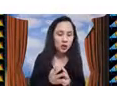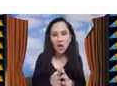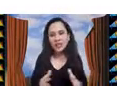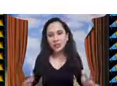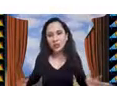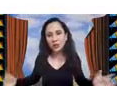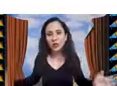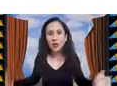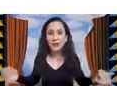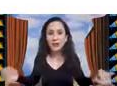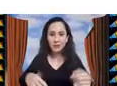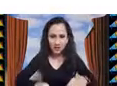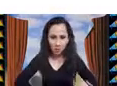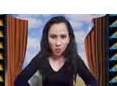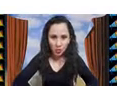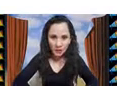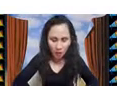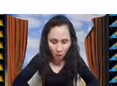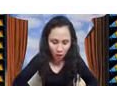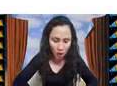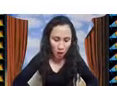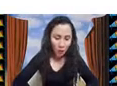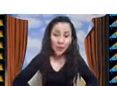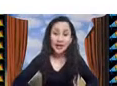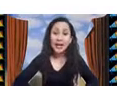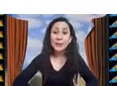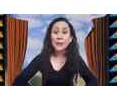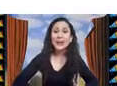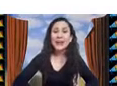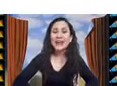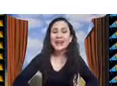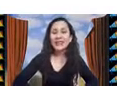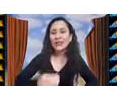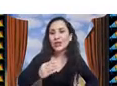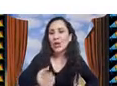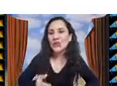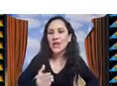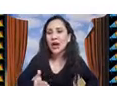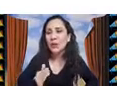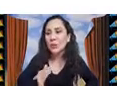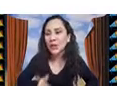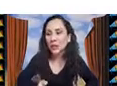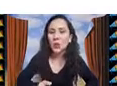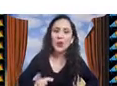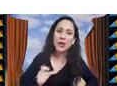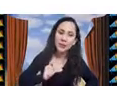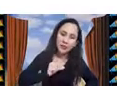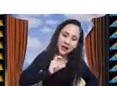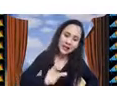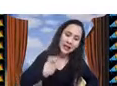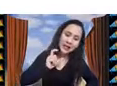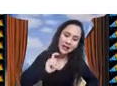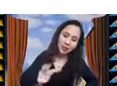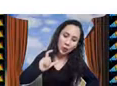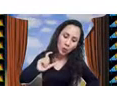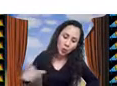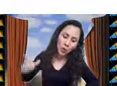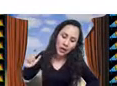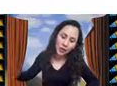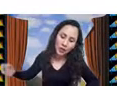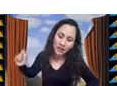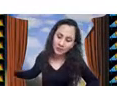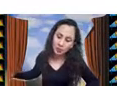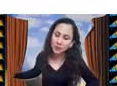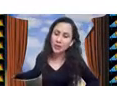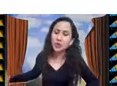voy a generar todas las soluciones y me quedo con la mejor. ¿Por qué? Porque si yo hiciera un método que me fuera generando